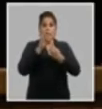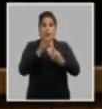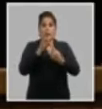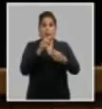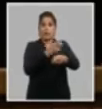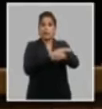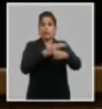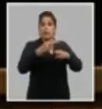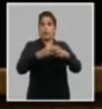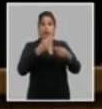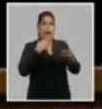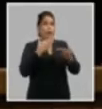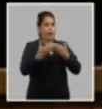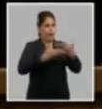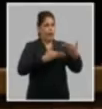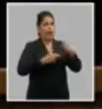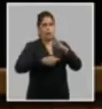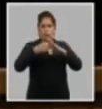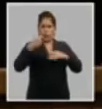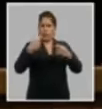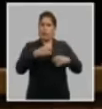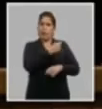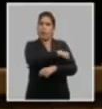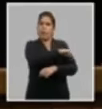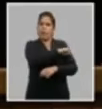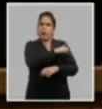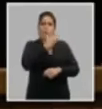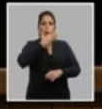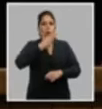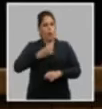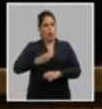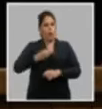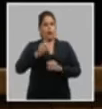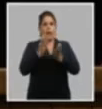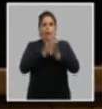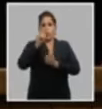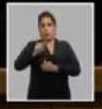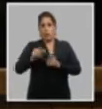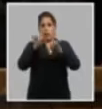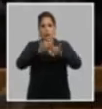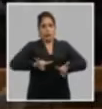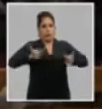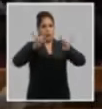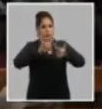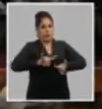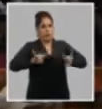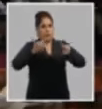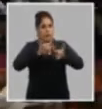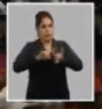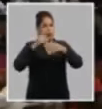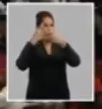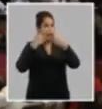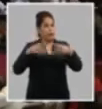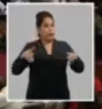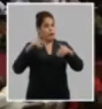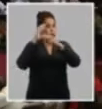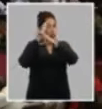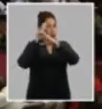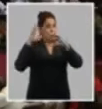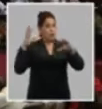trascendencia de un diálogo permanente con los jóvenes estudiantes universitarios intelectuales